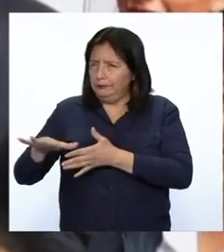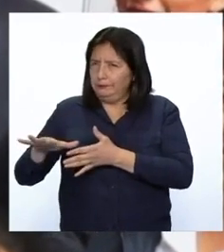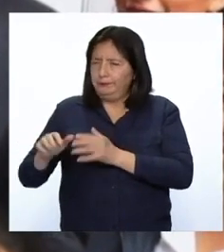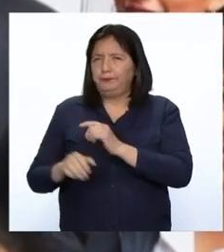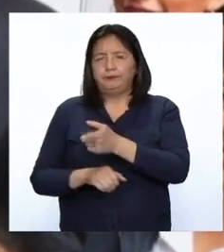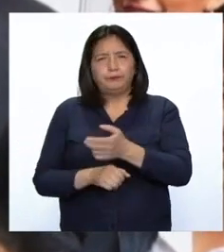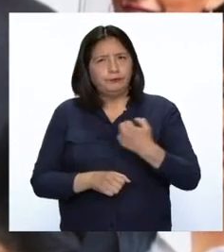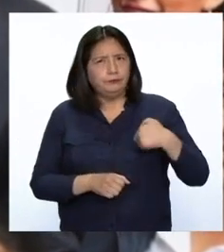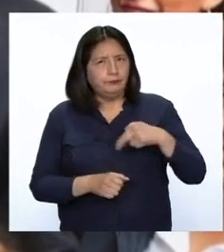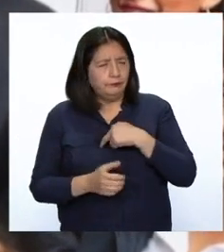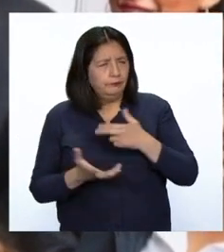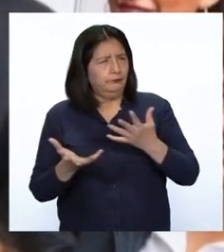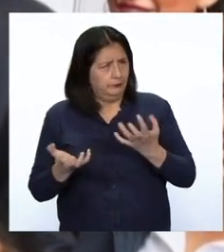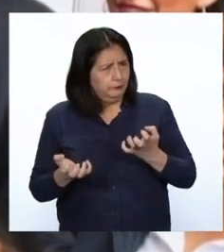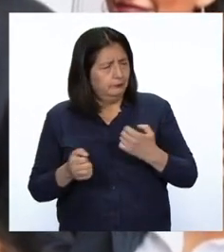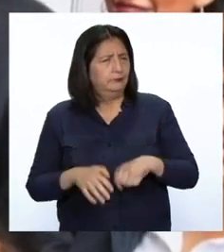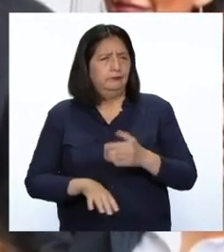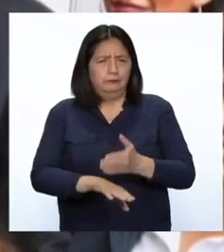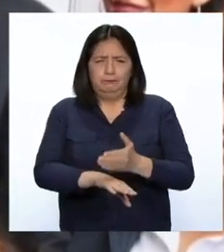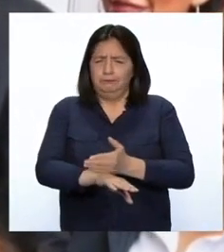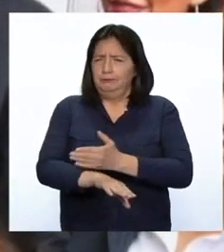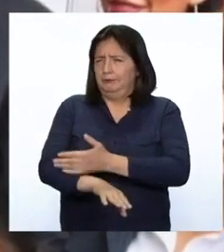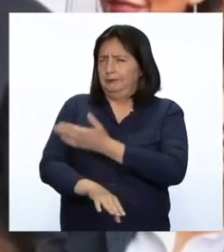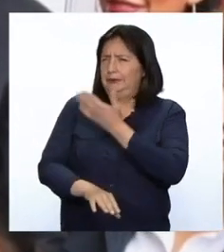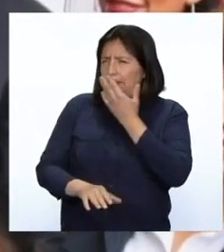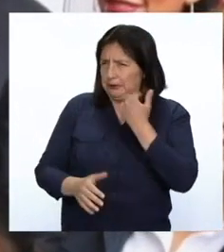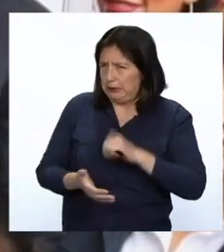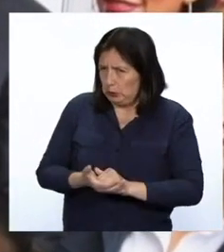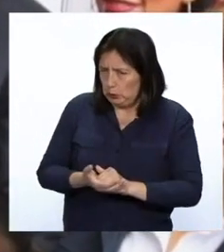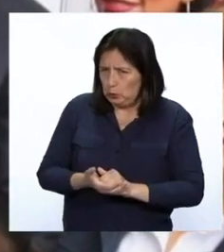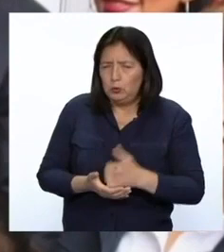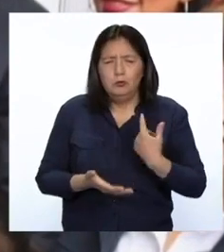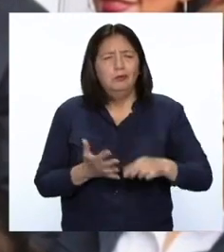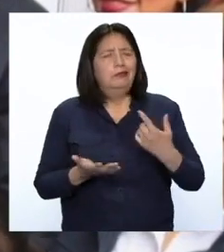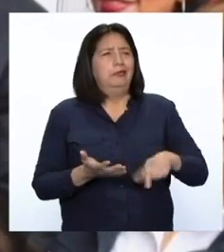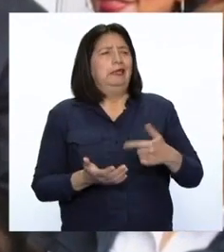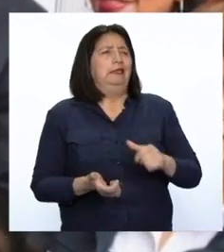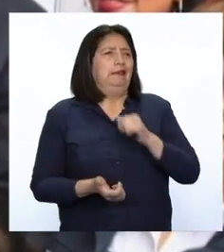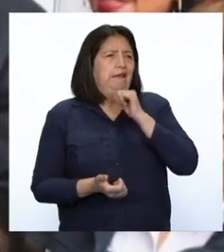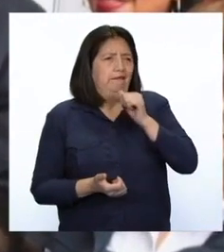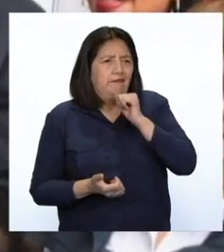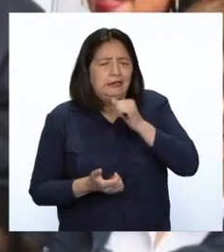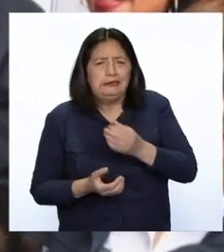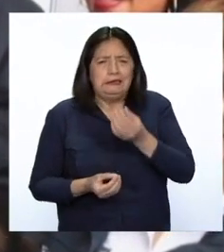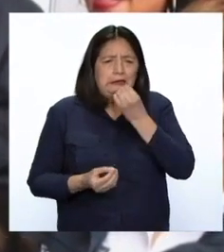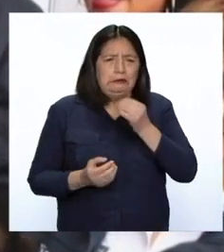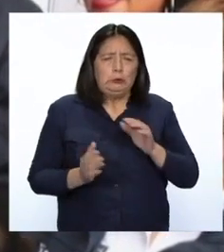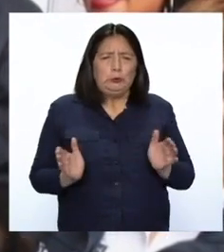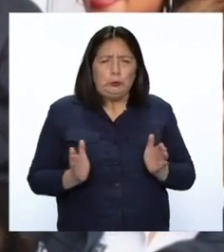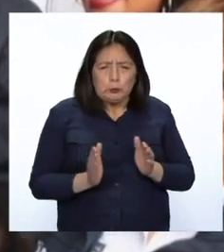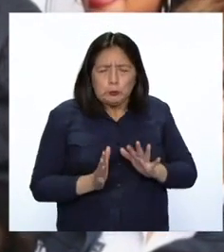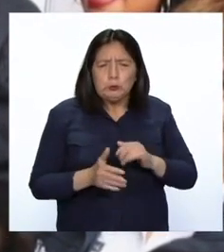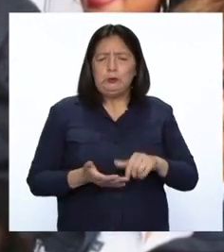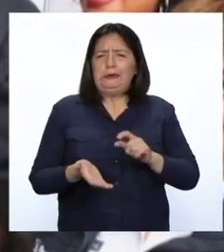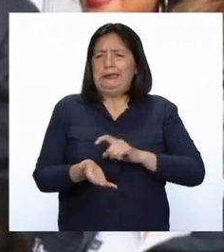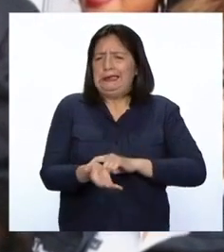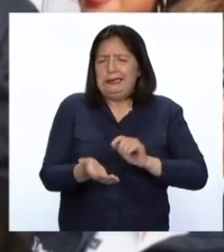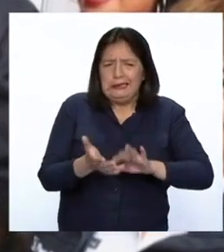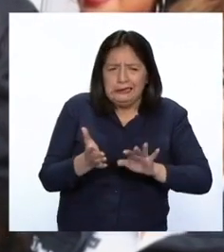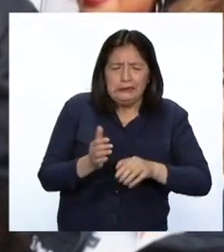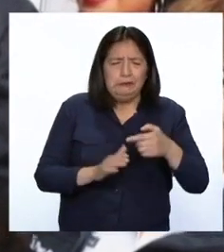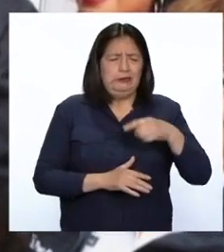Si queremos mejorar los índices de nutrición crónica, anemia, lo podemos hacer